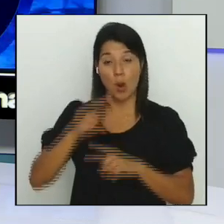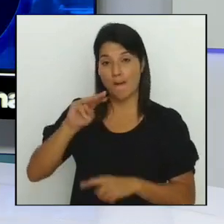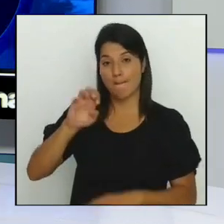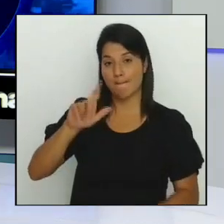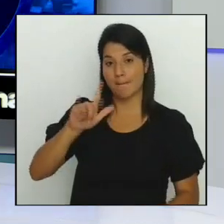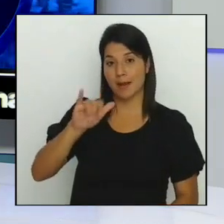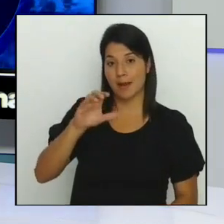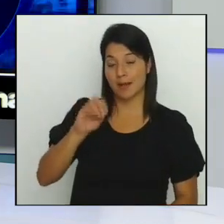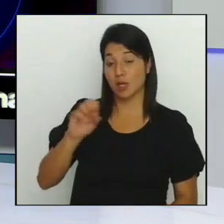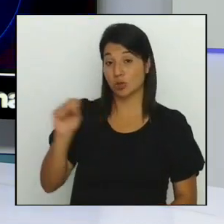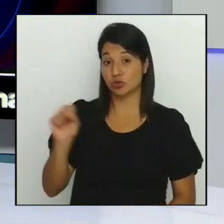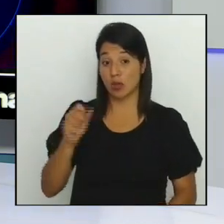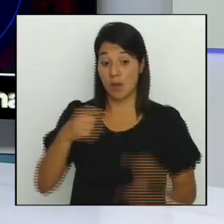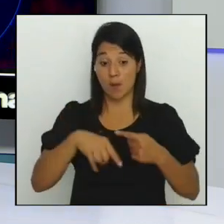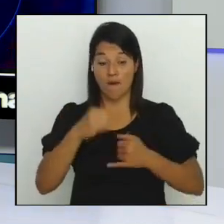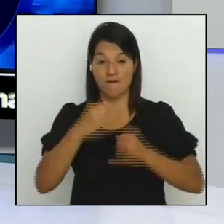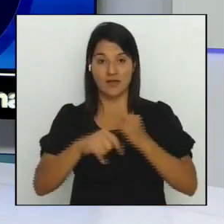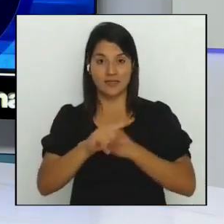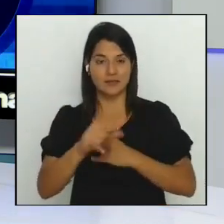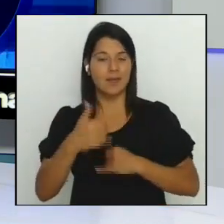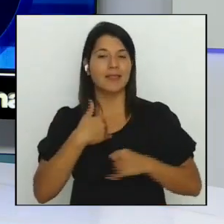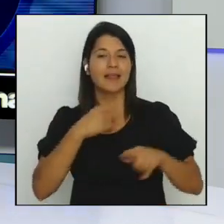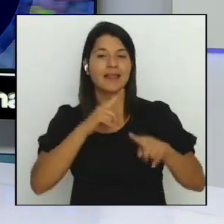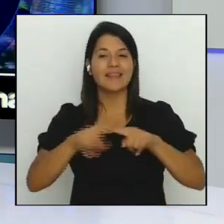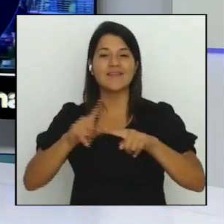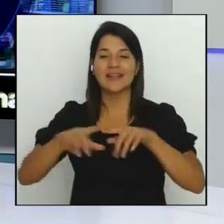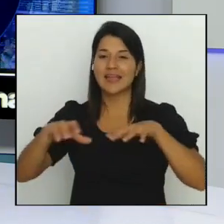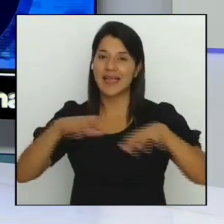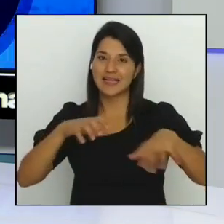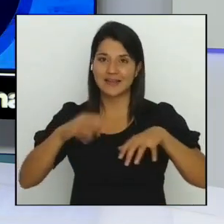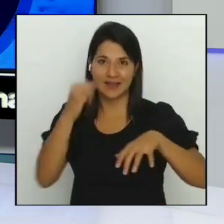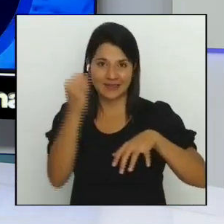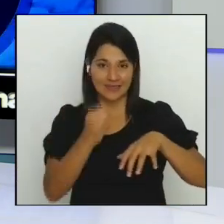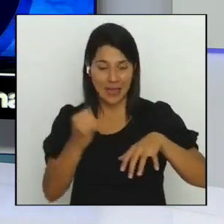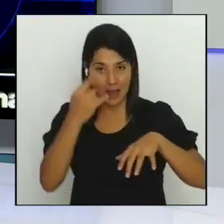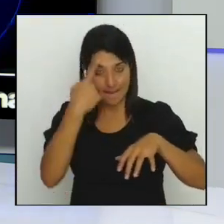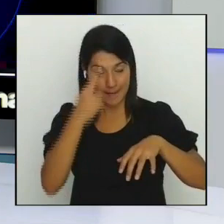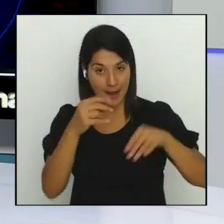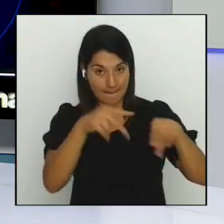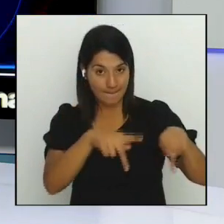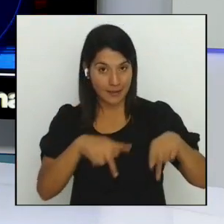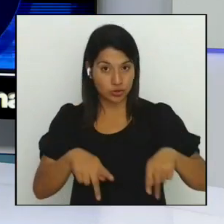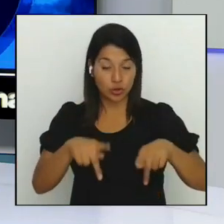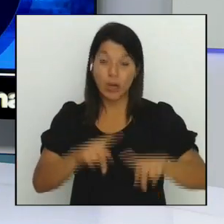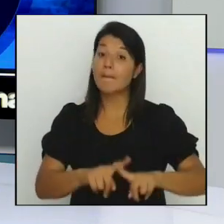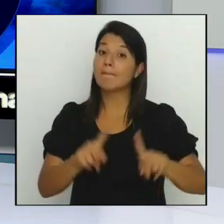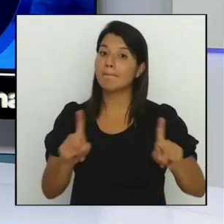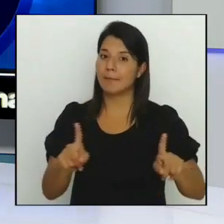semana varias actividades artísticas abiertas al público eso sí con cupo limitado